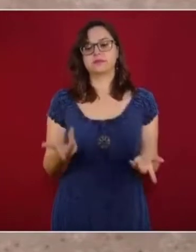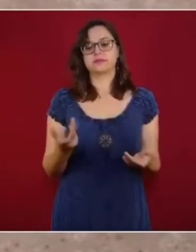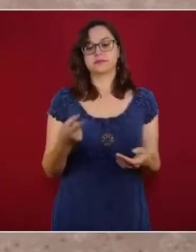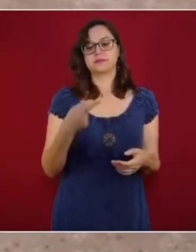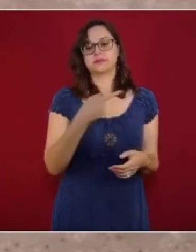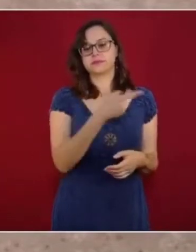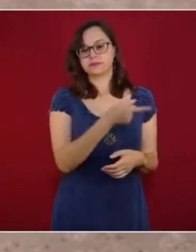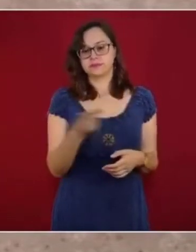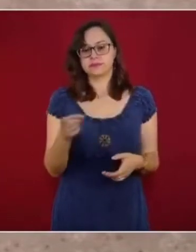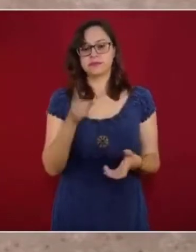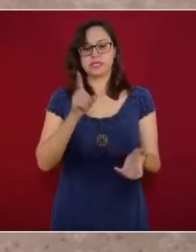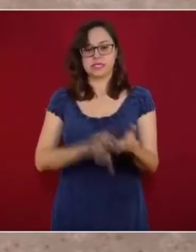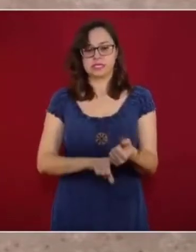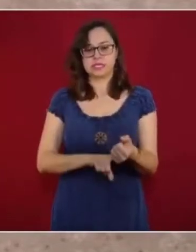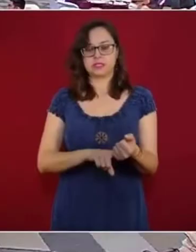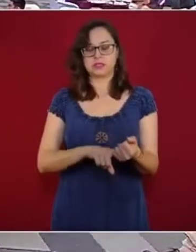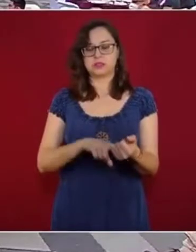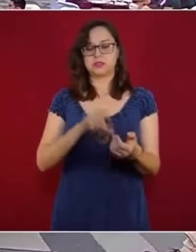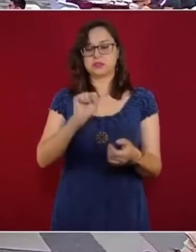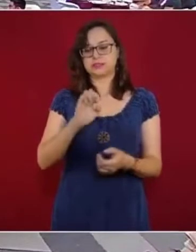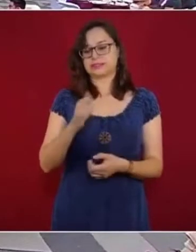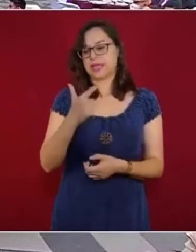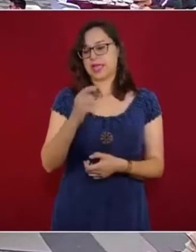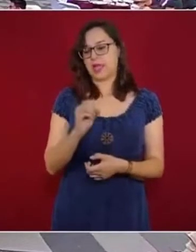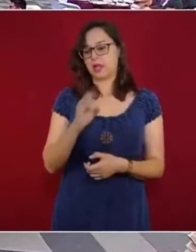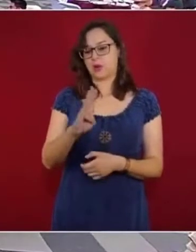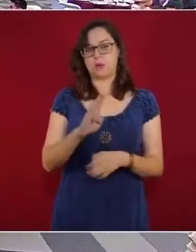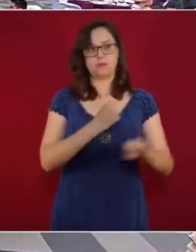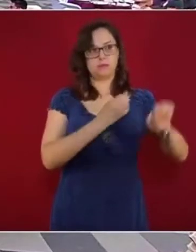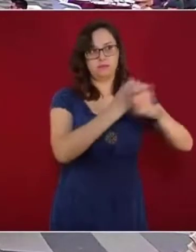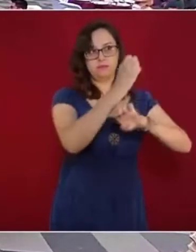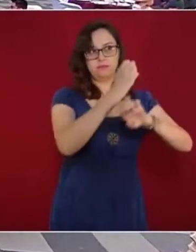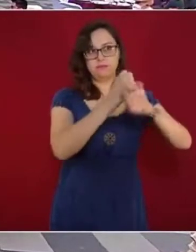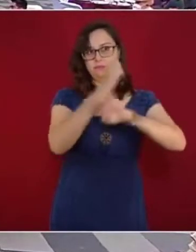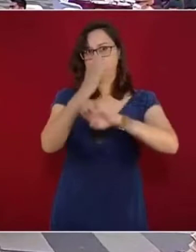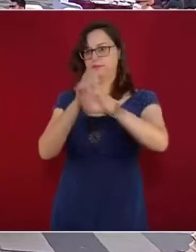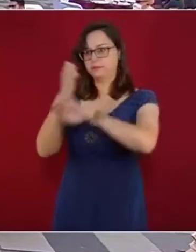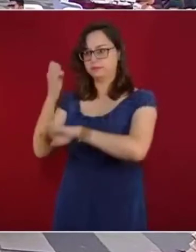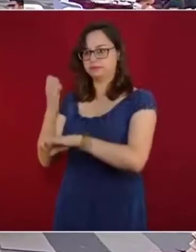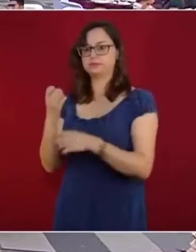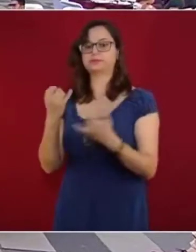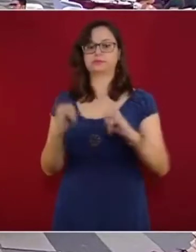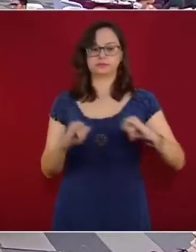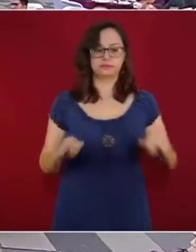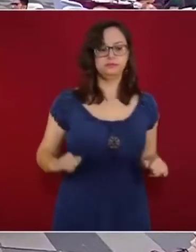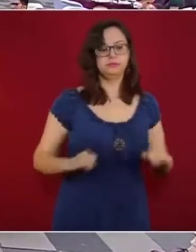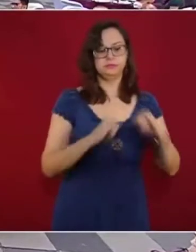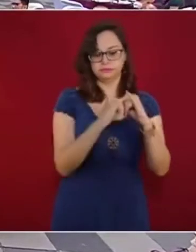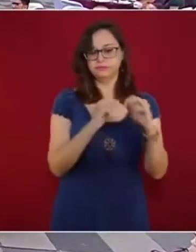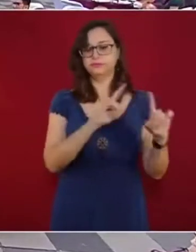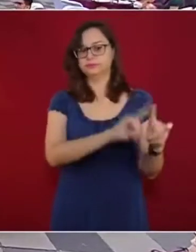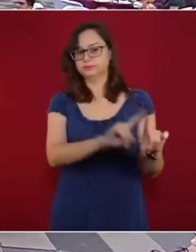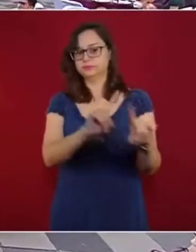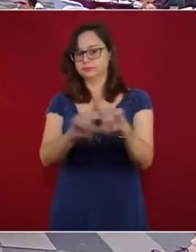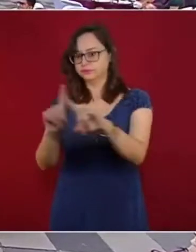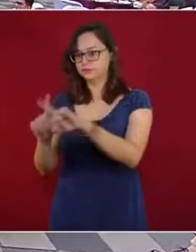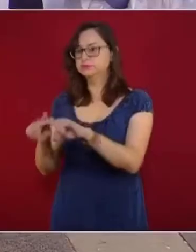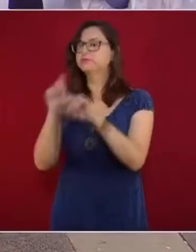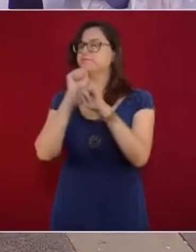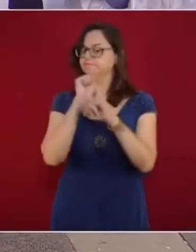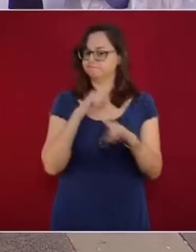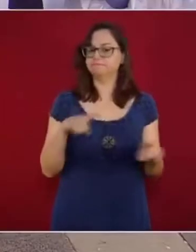secretarías de gobierno. Muchas gracias. Aquí tenemos a INMUJERES, tenemos a TREGRAE del Trabajo, Bienestar,